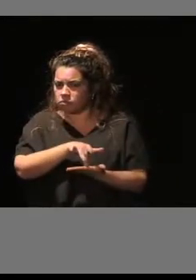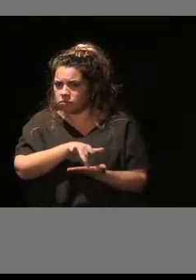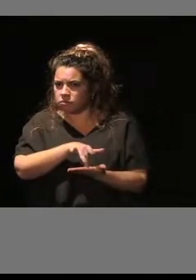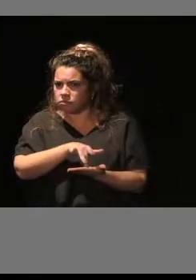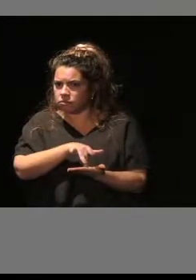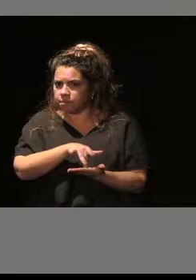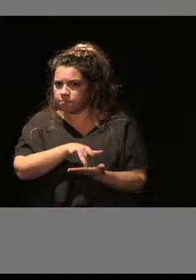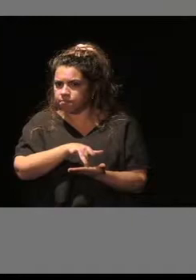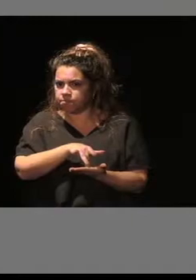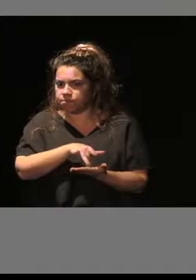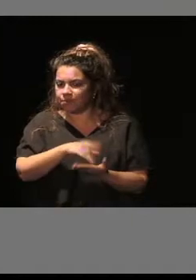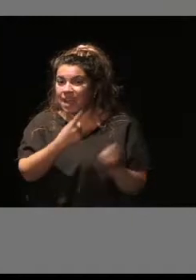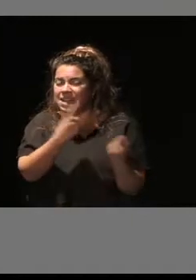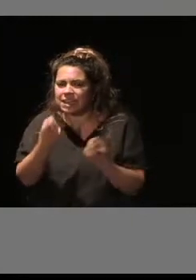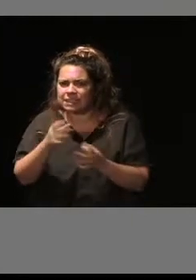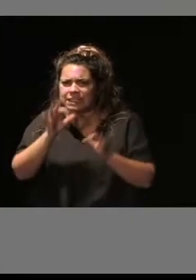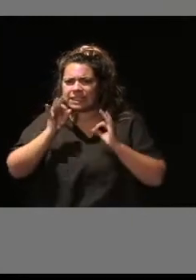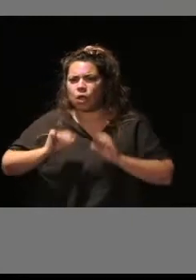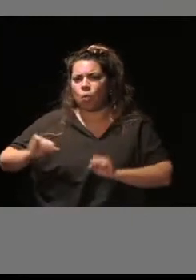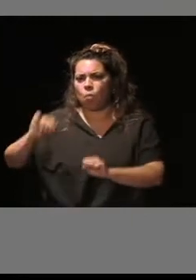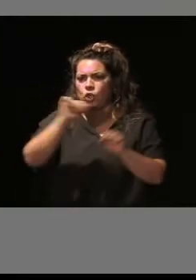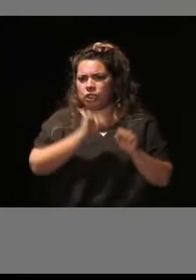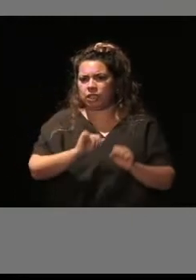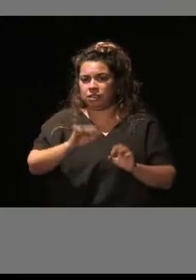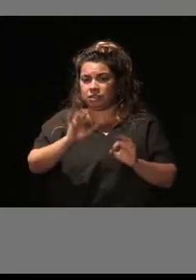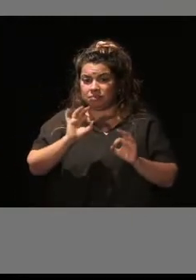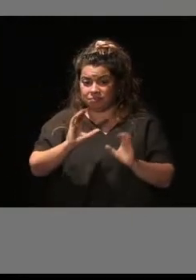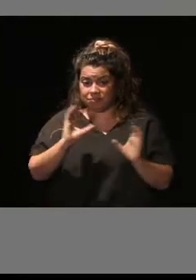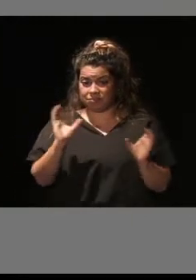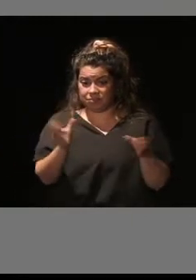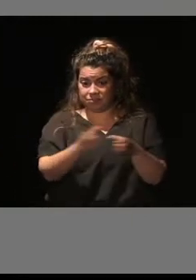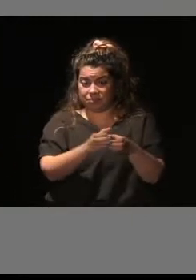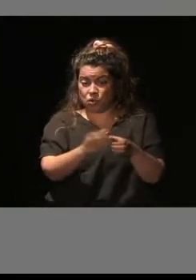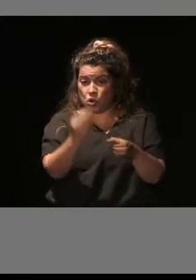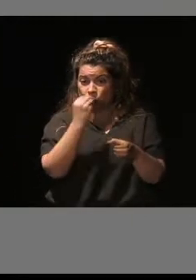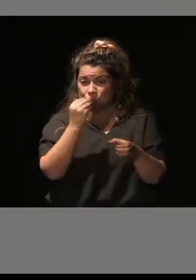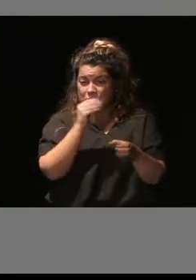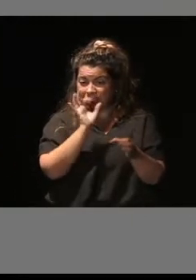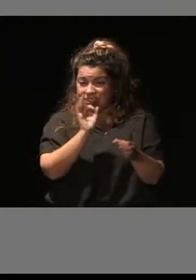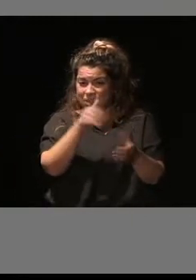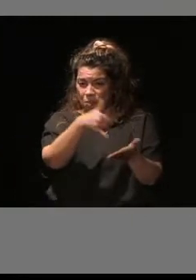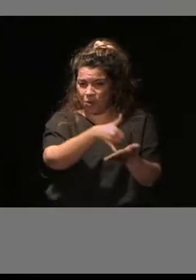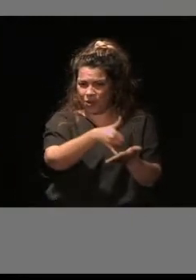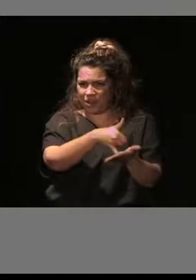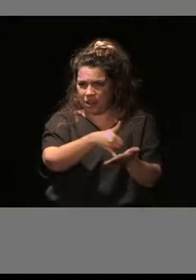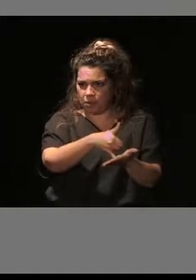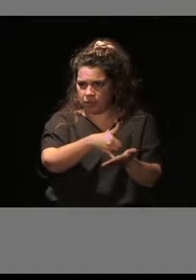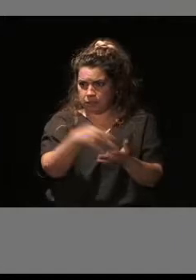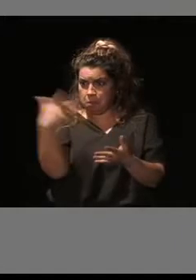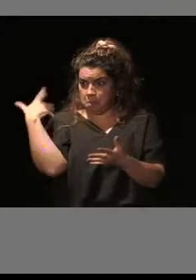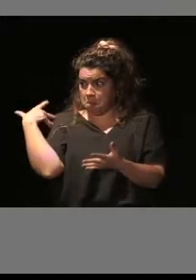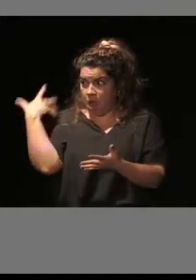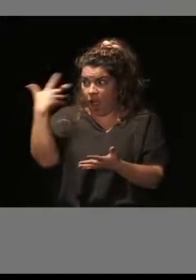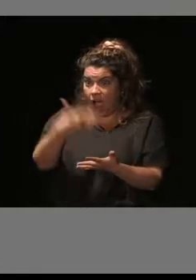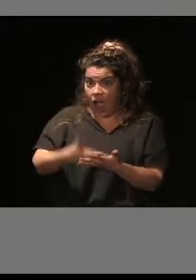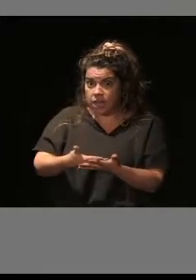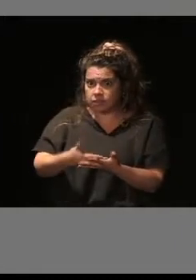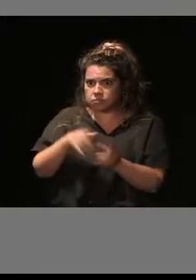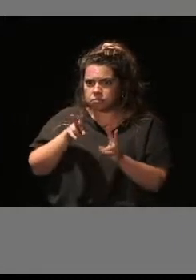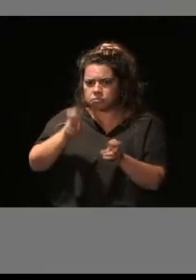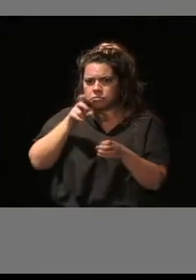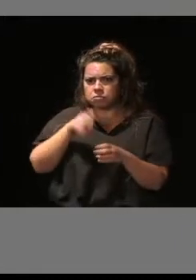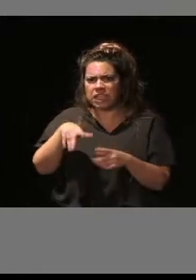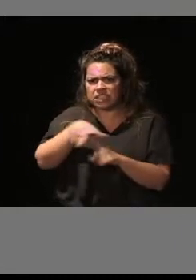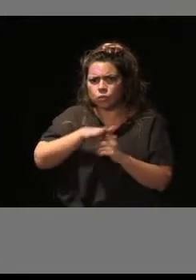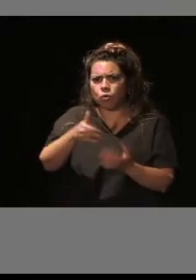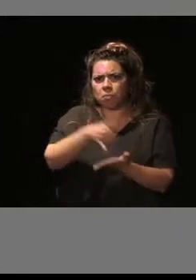necesitan de una especial protección, son las personas consumidoras vulnerables. Si bien, tradicionalmente, la situación de vulnerabilidad